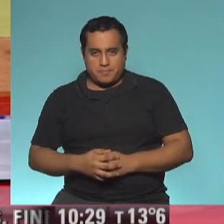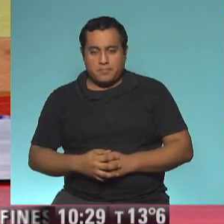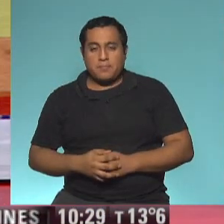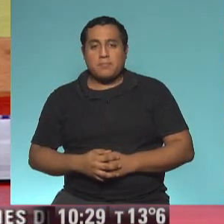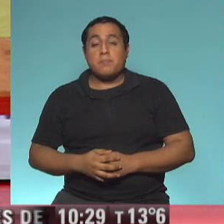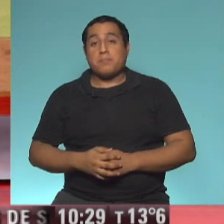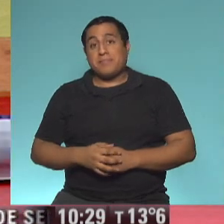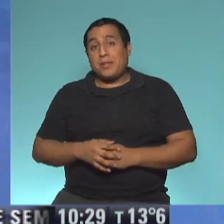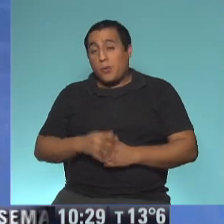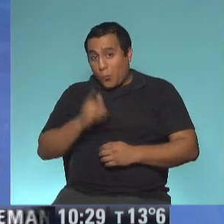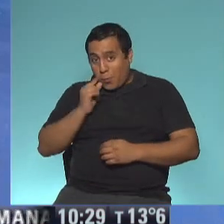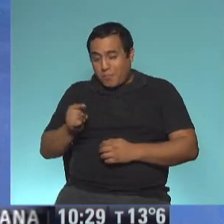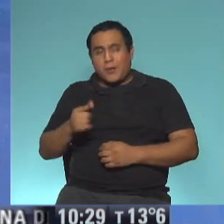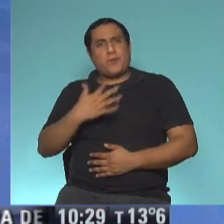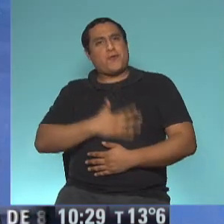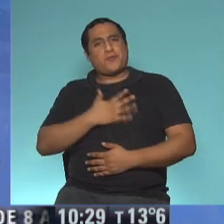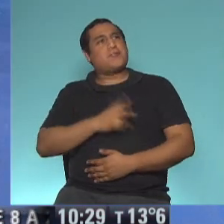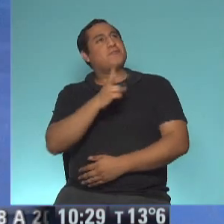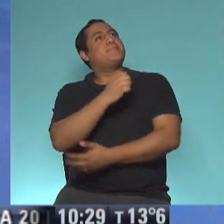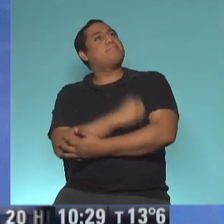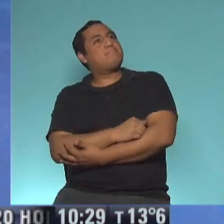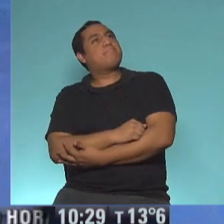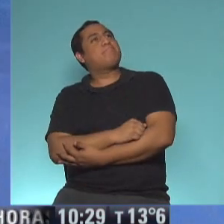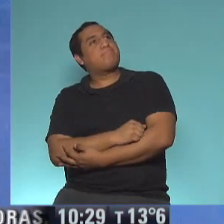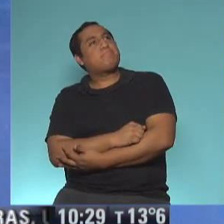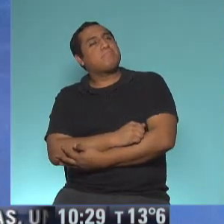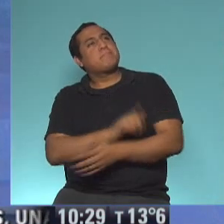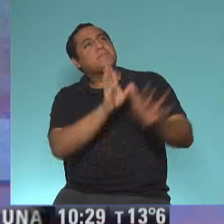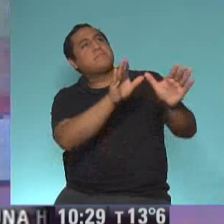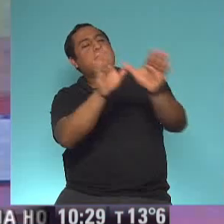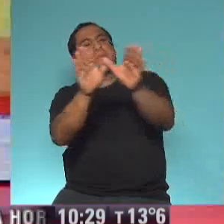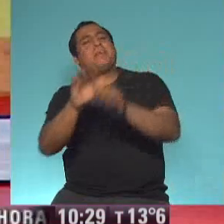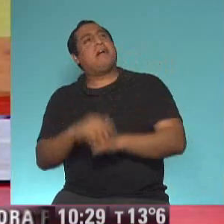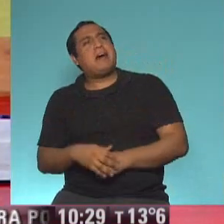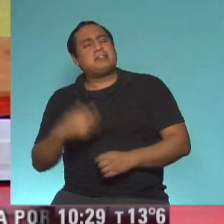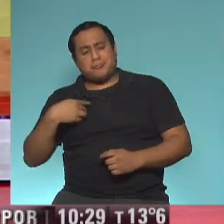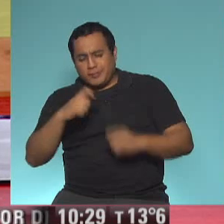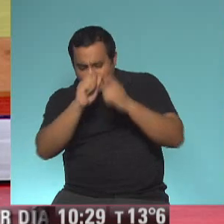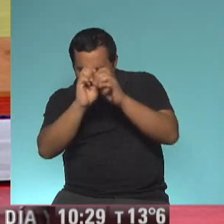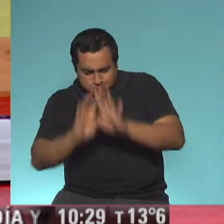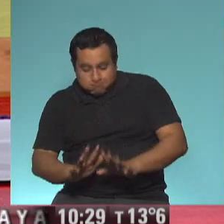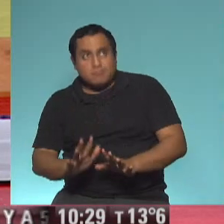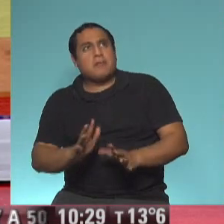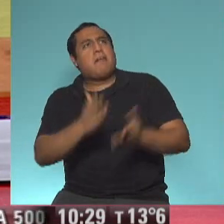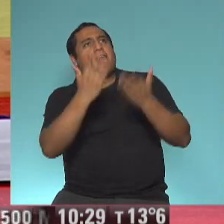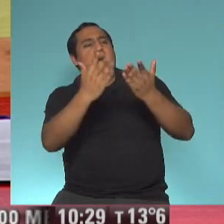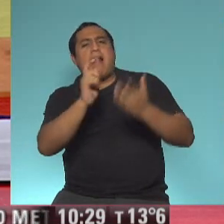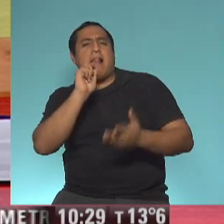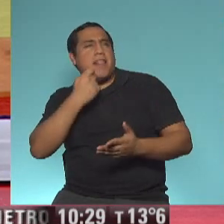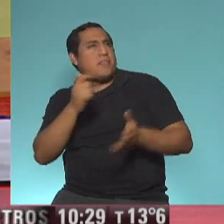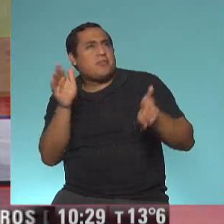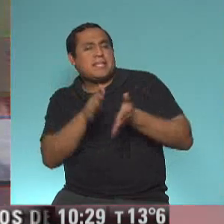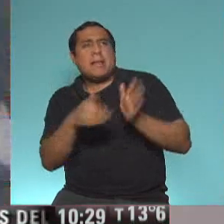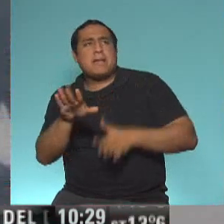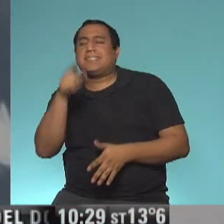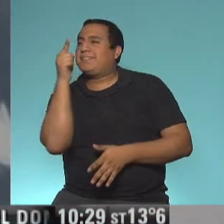Tupá, contento, la miró alejarse, seguro de haber creado la más bonita y pequeña de las